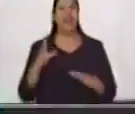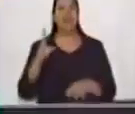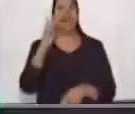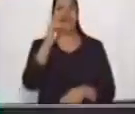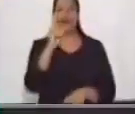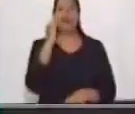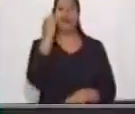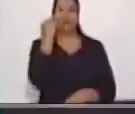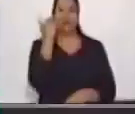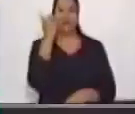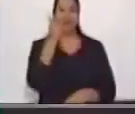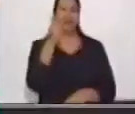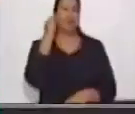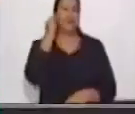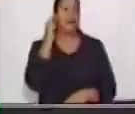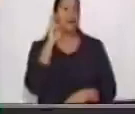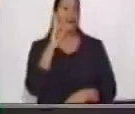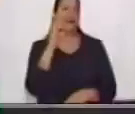tenemos diagrama.